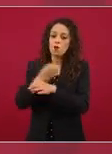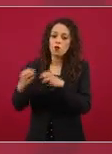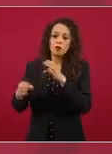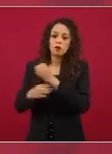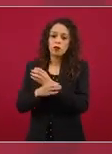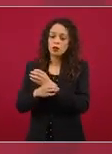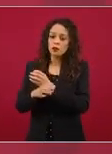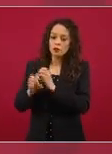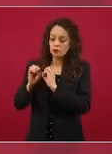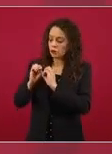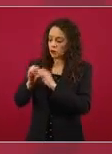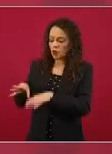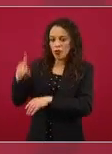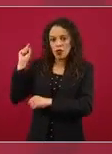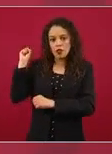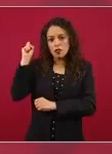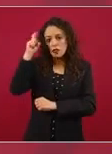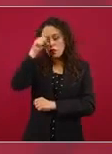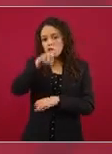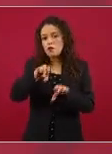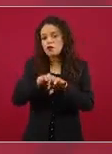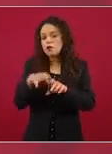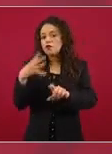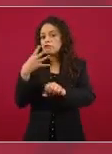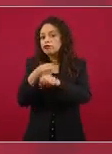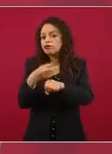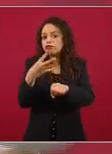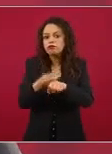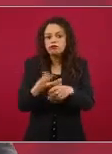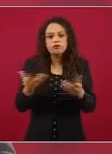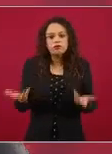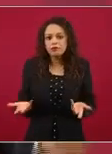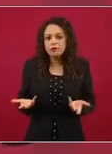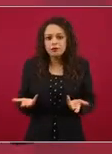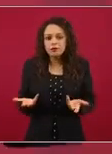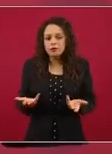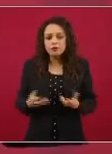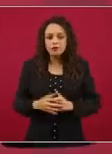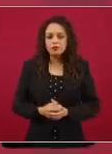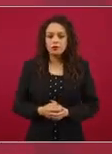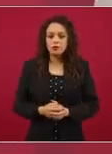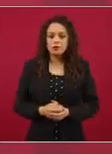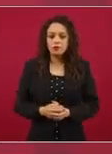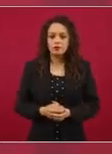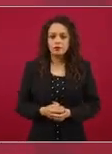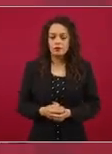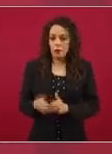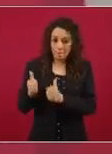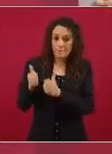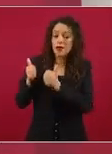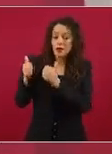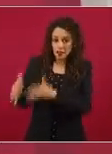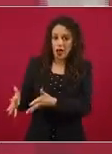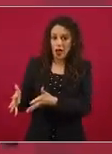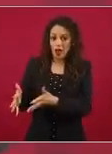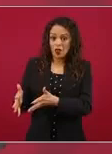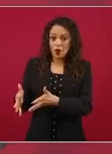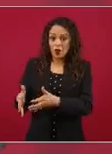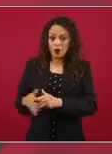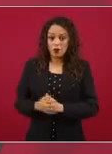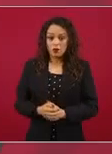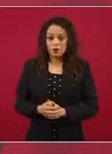mañoso. Entonces, ya lo paramos